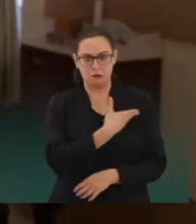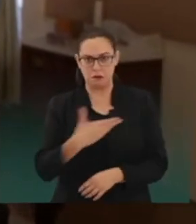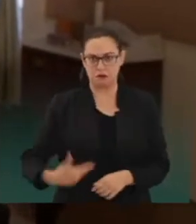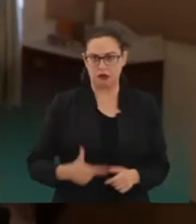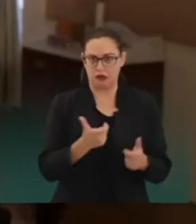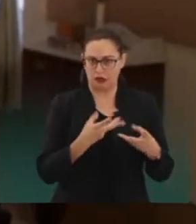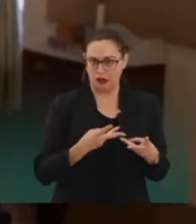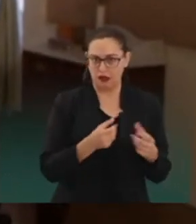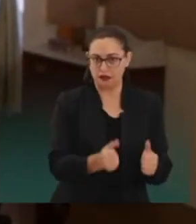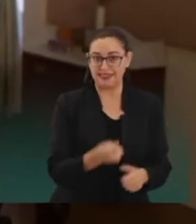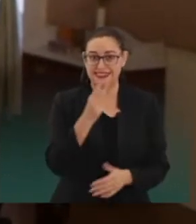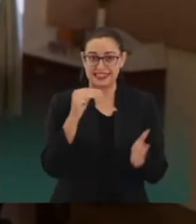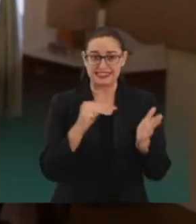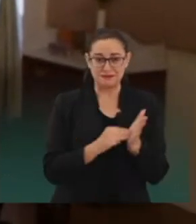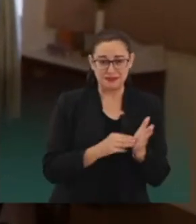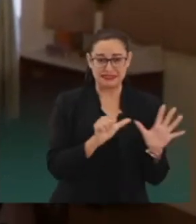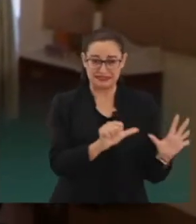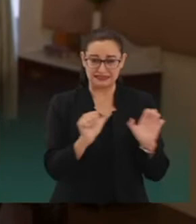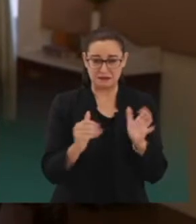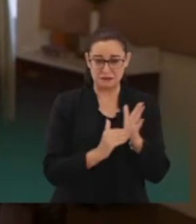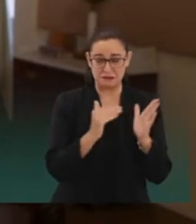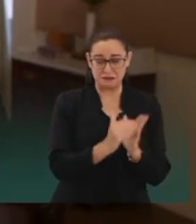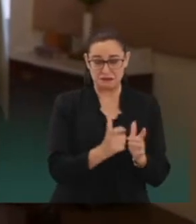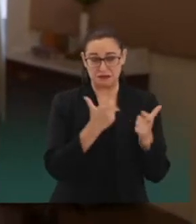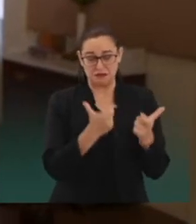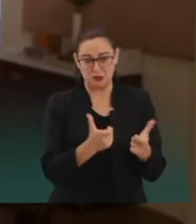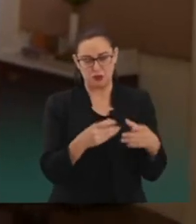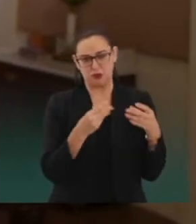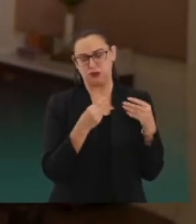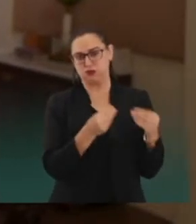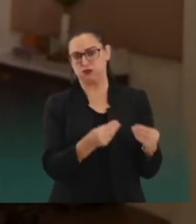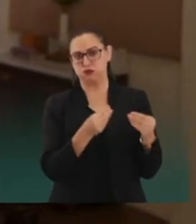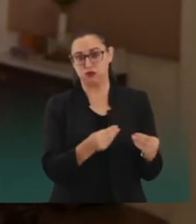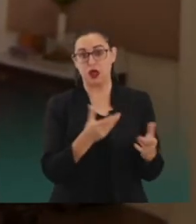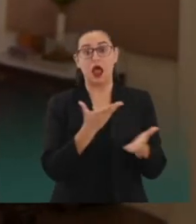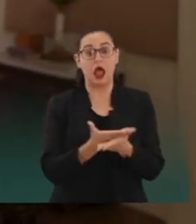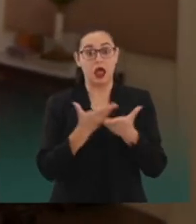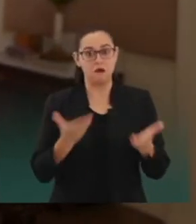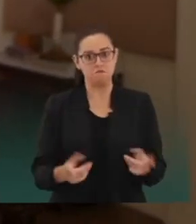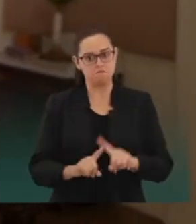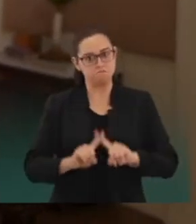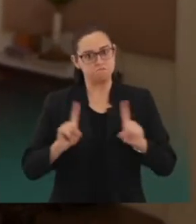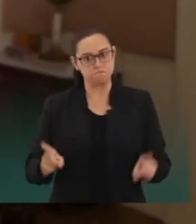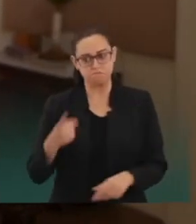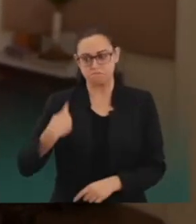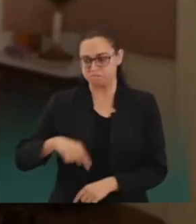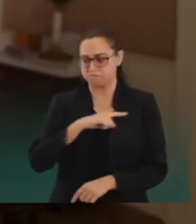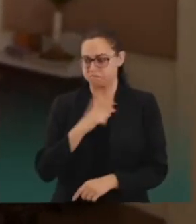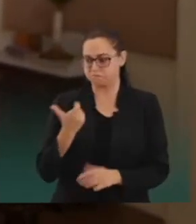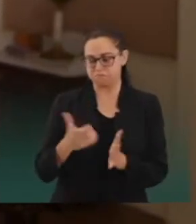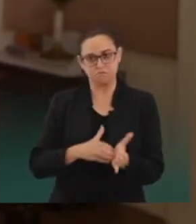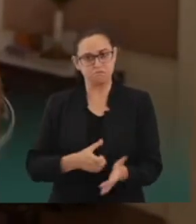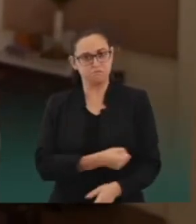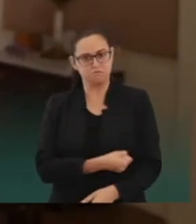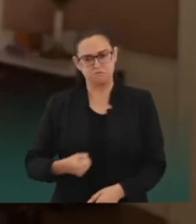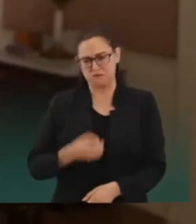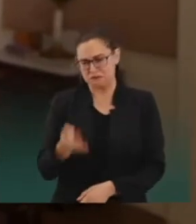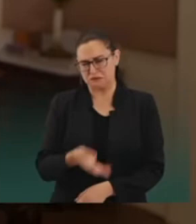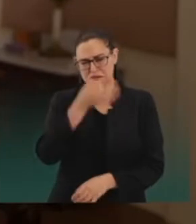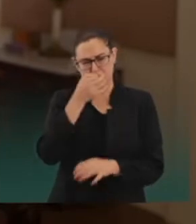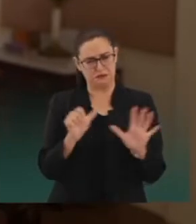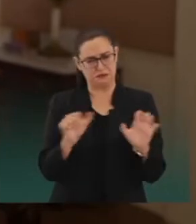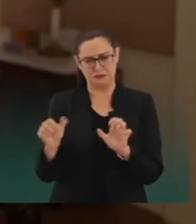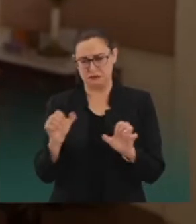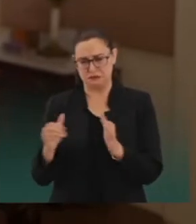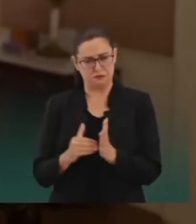oficina de presidencia ejerció 3.600 millones de pesos. Y ahora, con ahorros, solo ocupamos